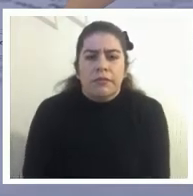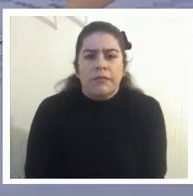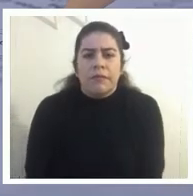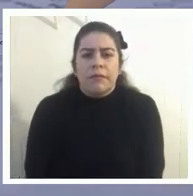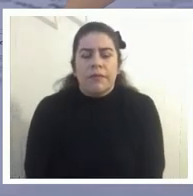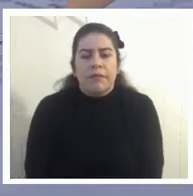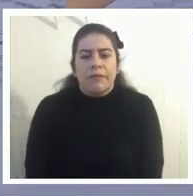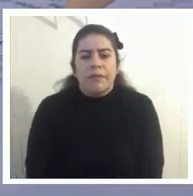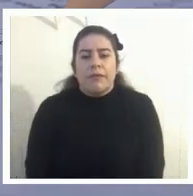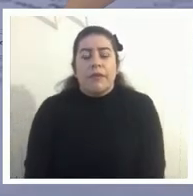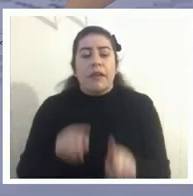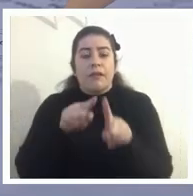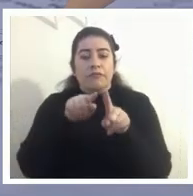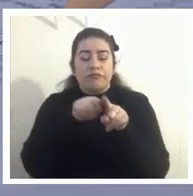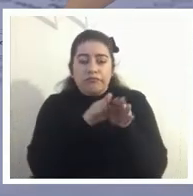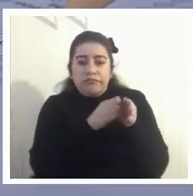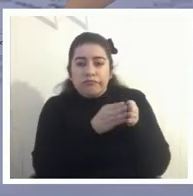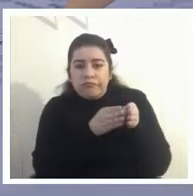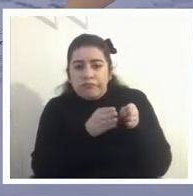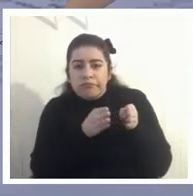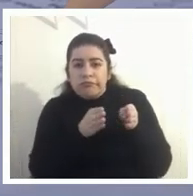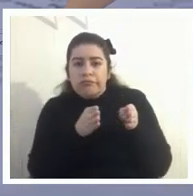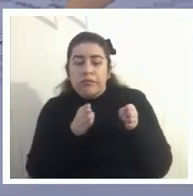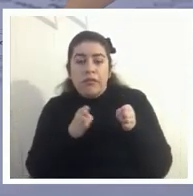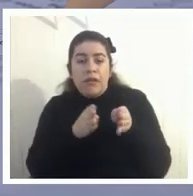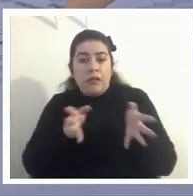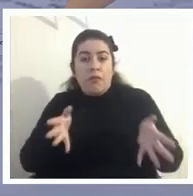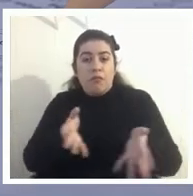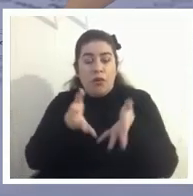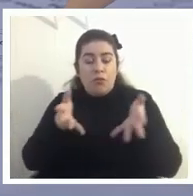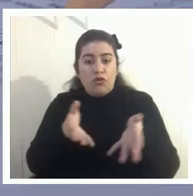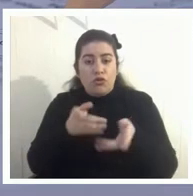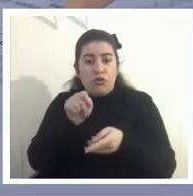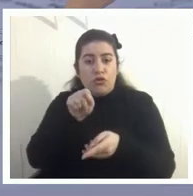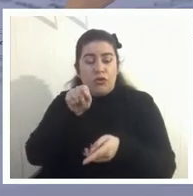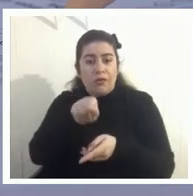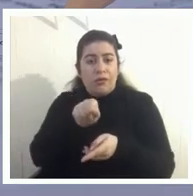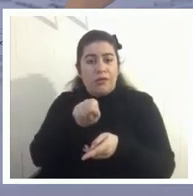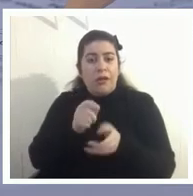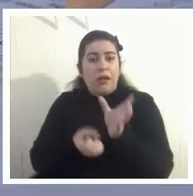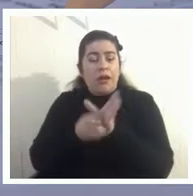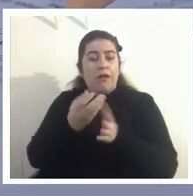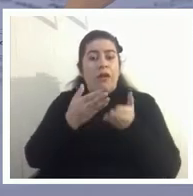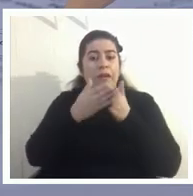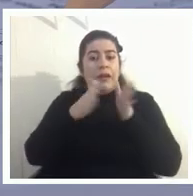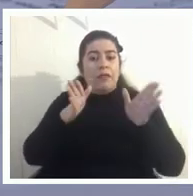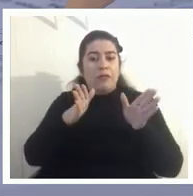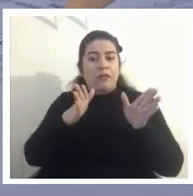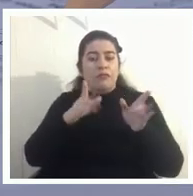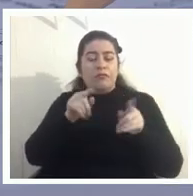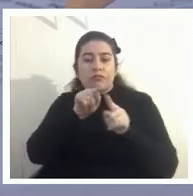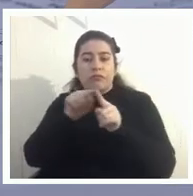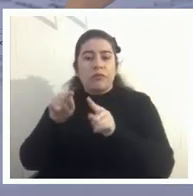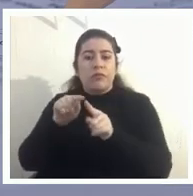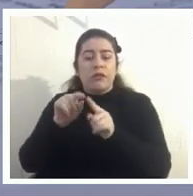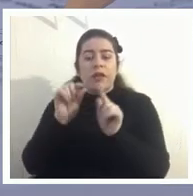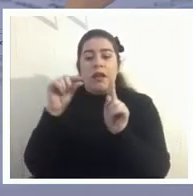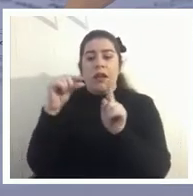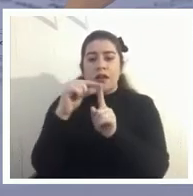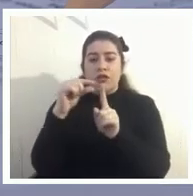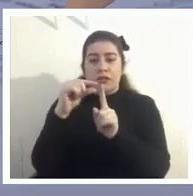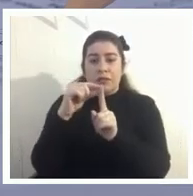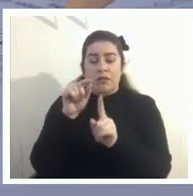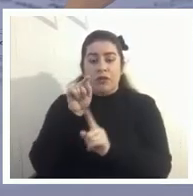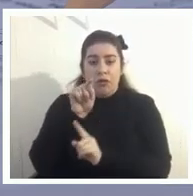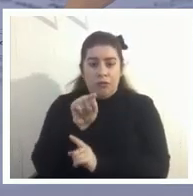a través cierto de esta promoción digamos del liberalismo ahí hemos llegado a este concepto cierto de la performatividad así que